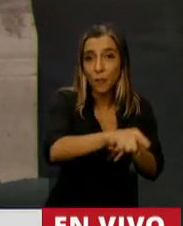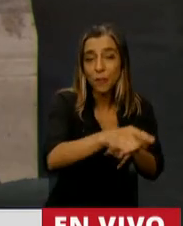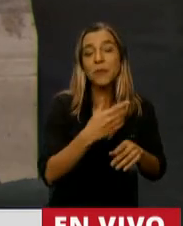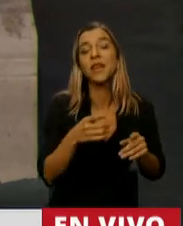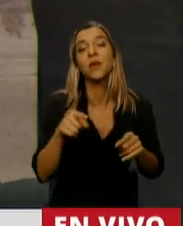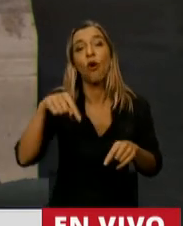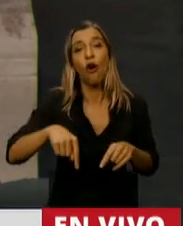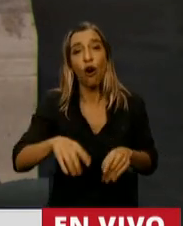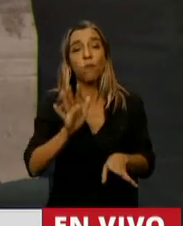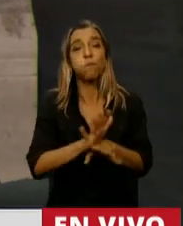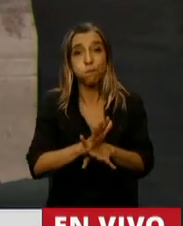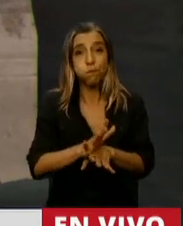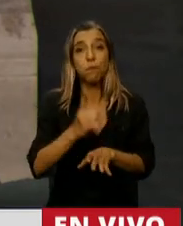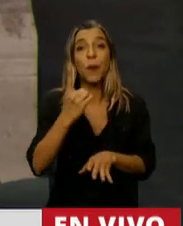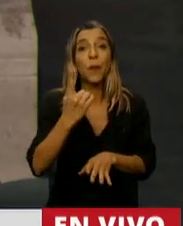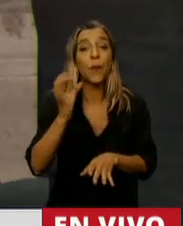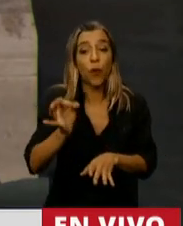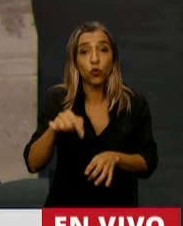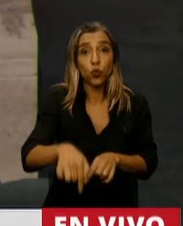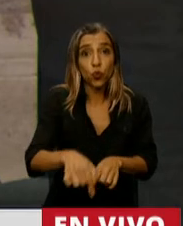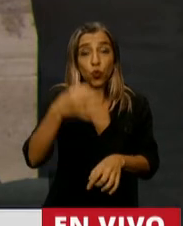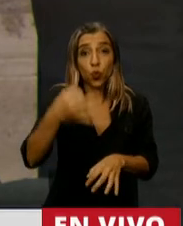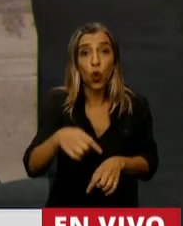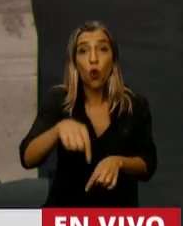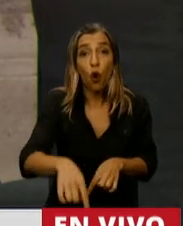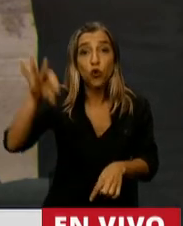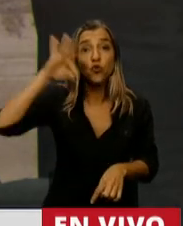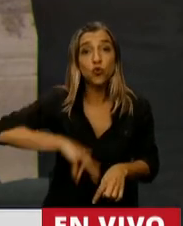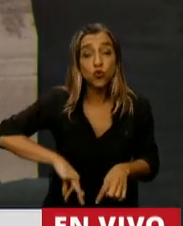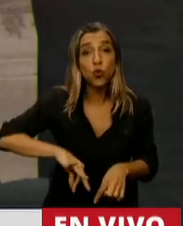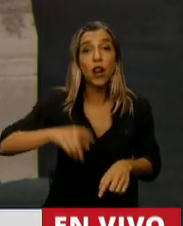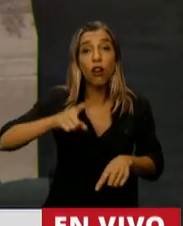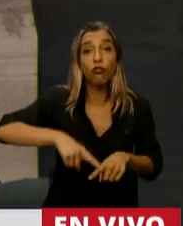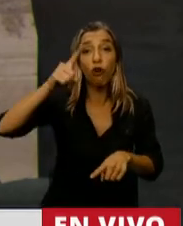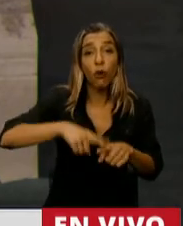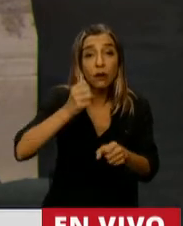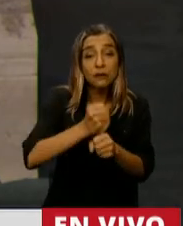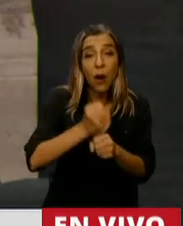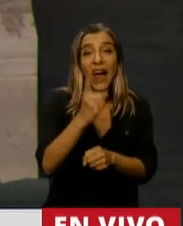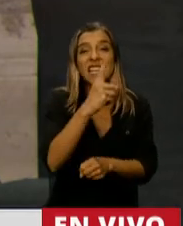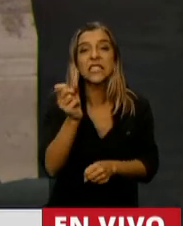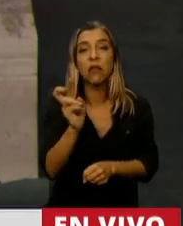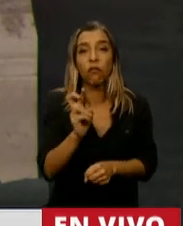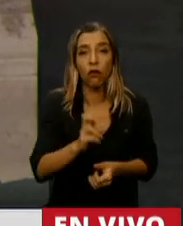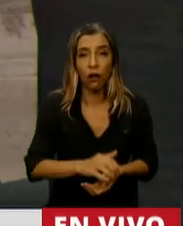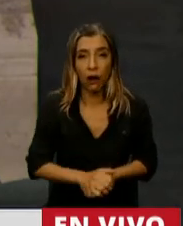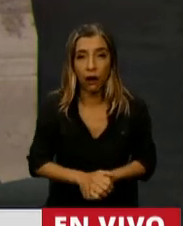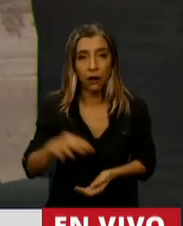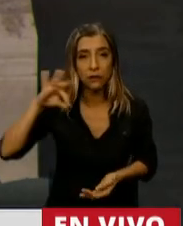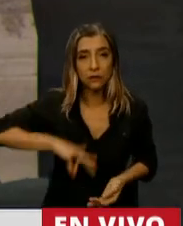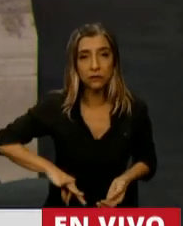octubre? 100 dólares. El salario de jornada completa de un trabajador argentino. El gobierno de los trabajadores